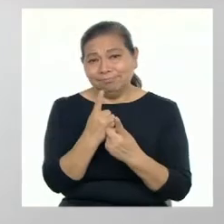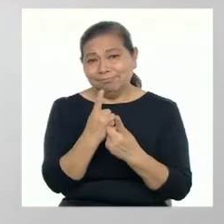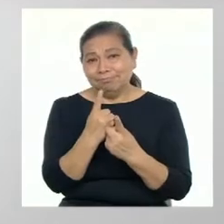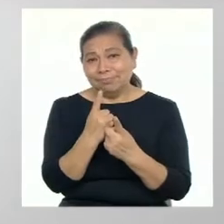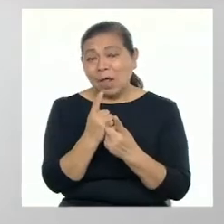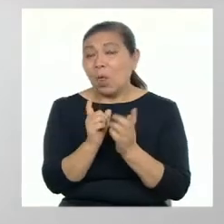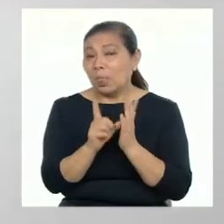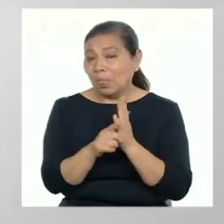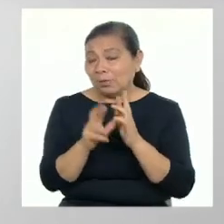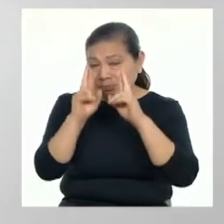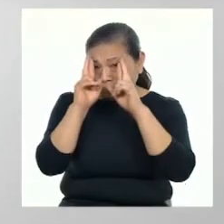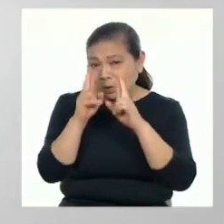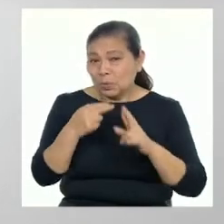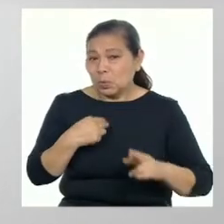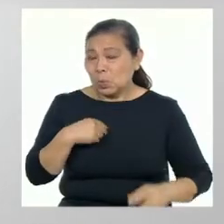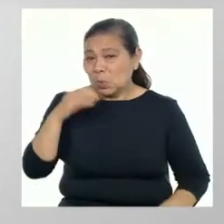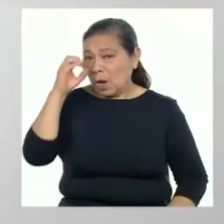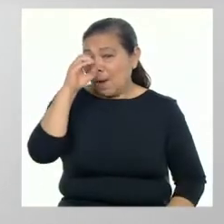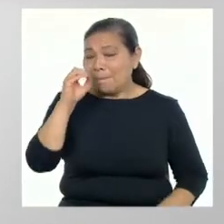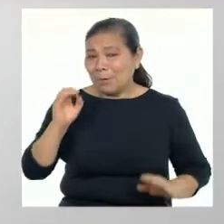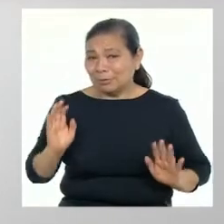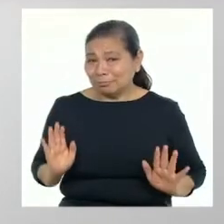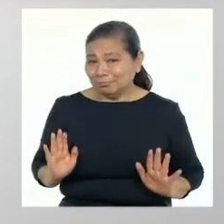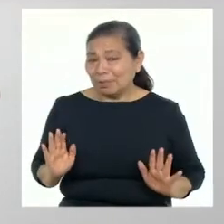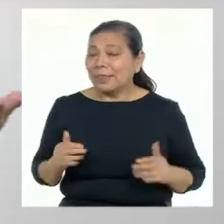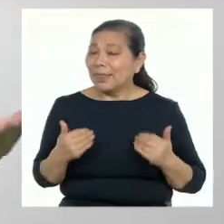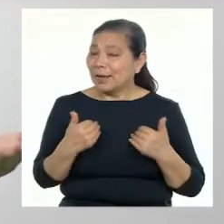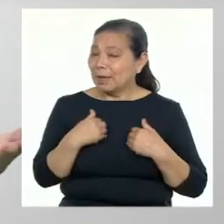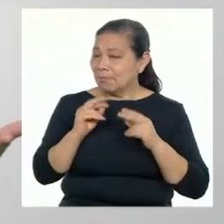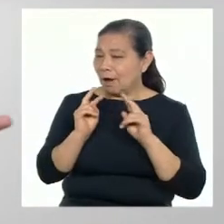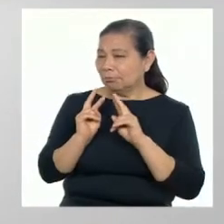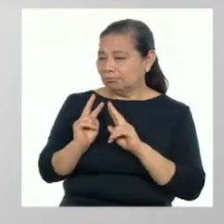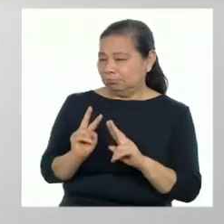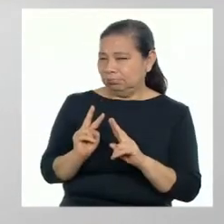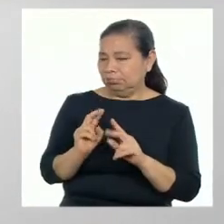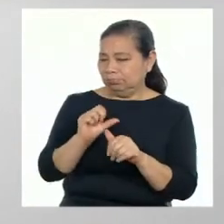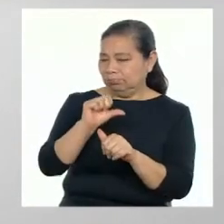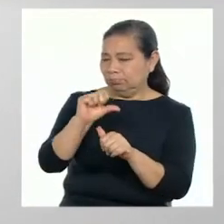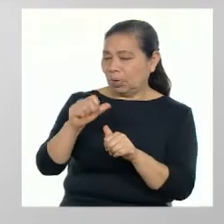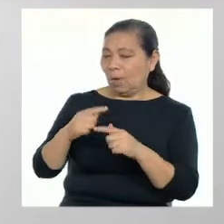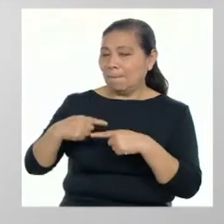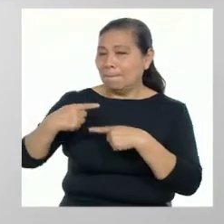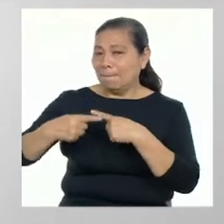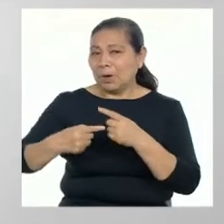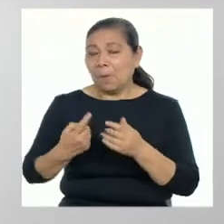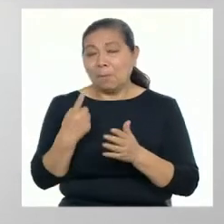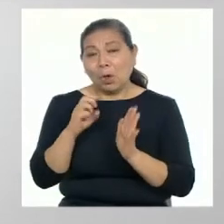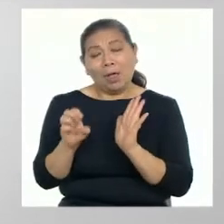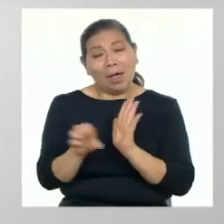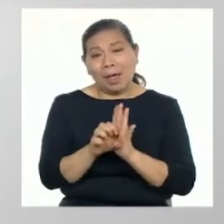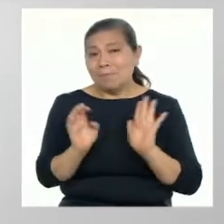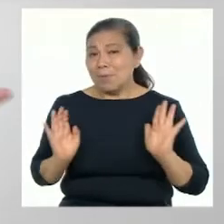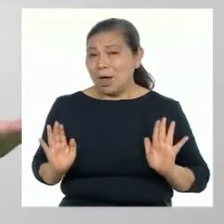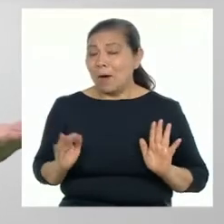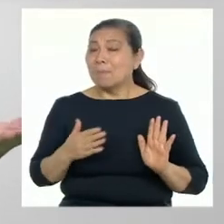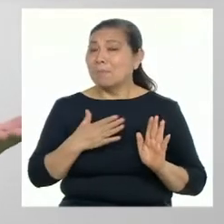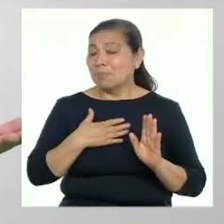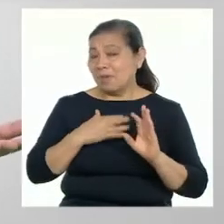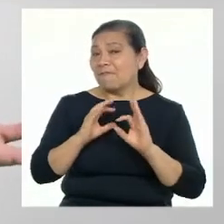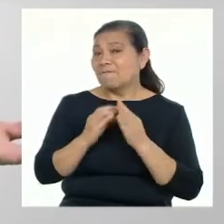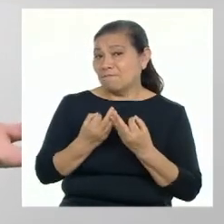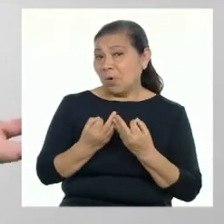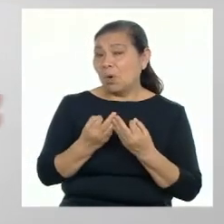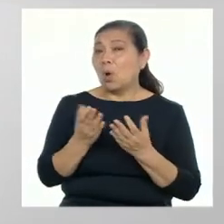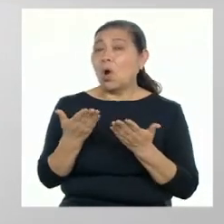Respecto a nuestras oportunidades, debemos mirar a nuestro entorno próximo, por ejemplo, la familia,